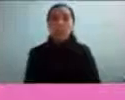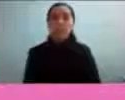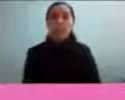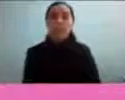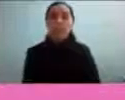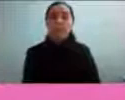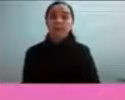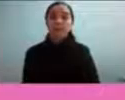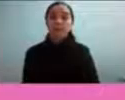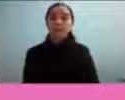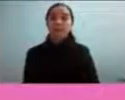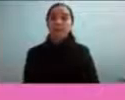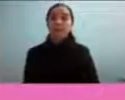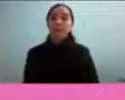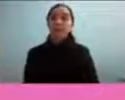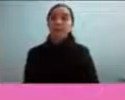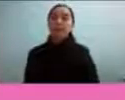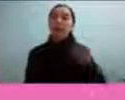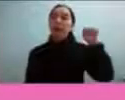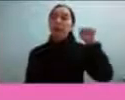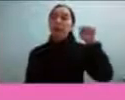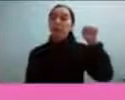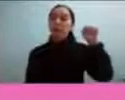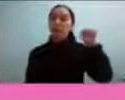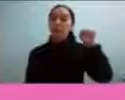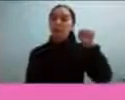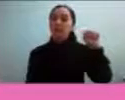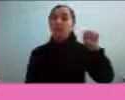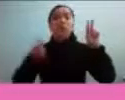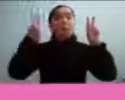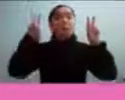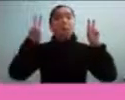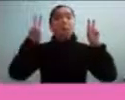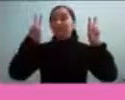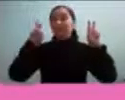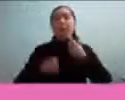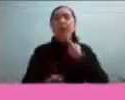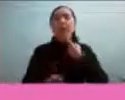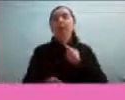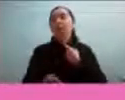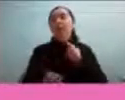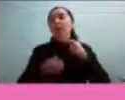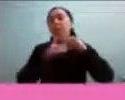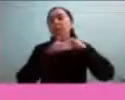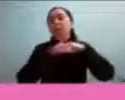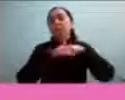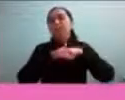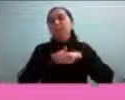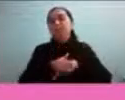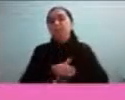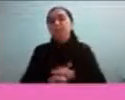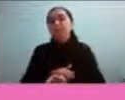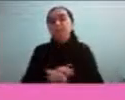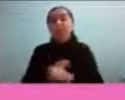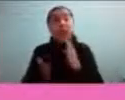y el autismo en realidad pasó a ser mi tema de interés profundo y lo sigue siendo